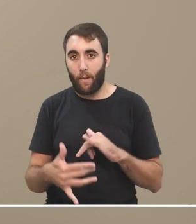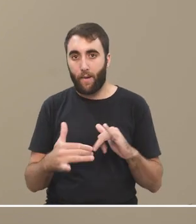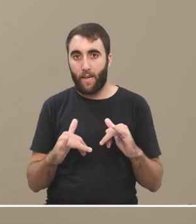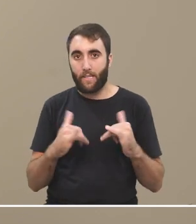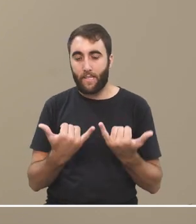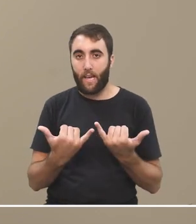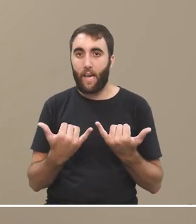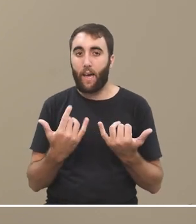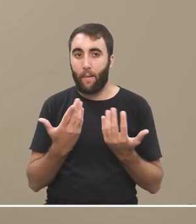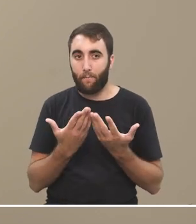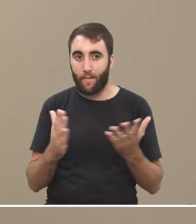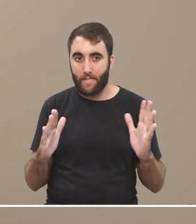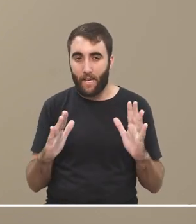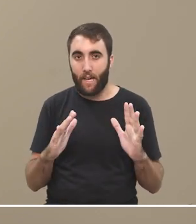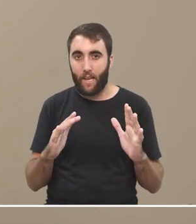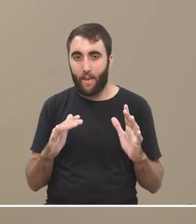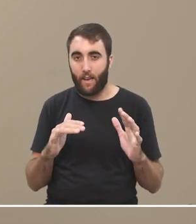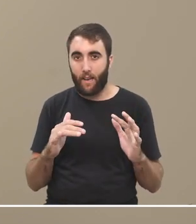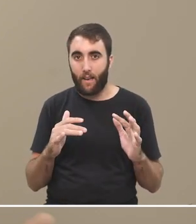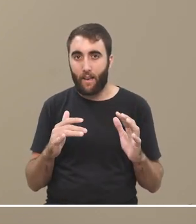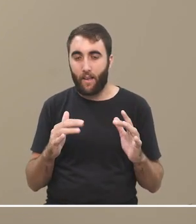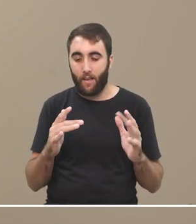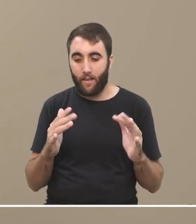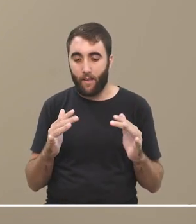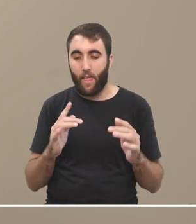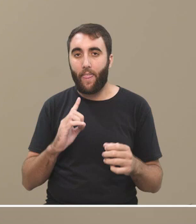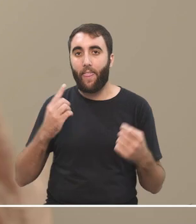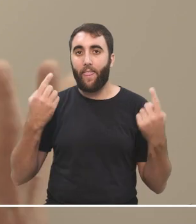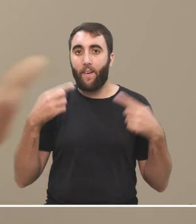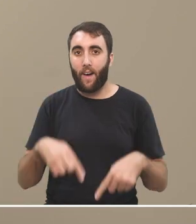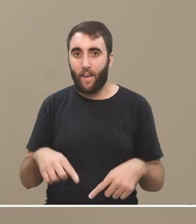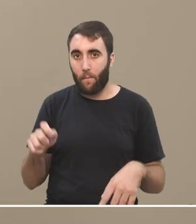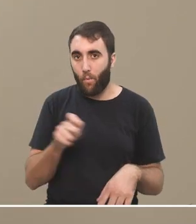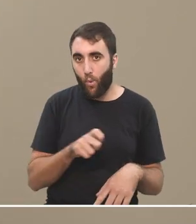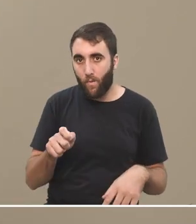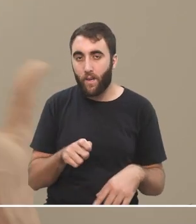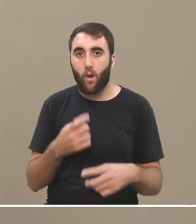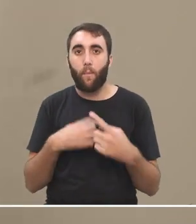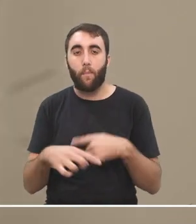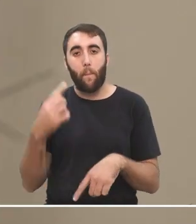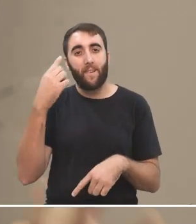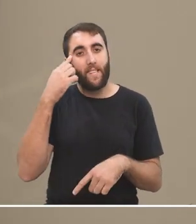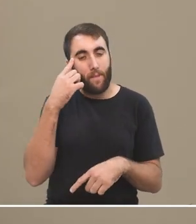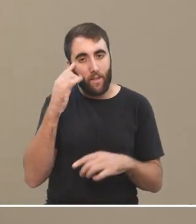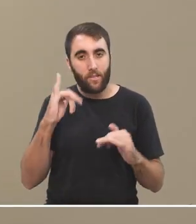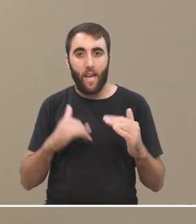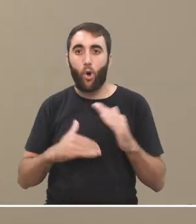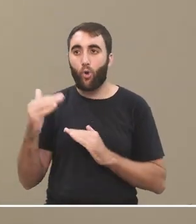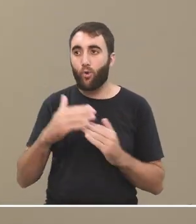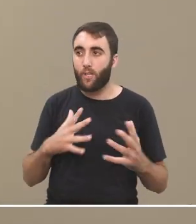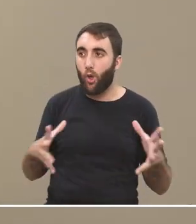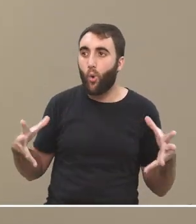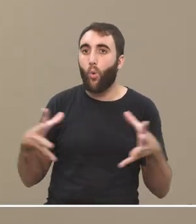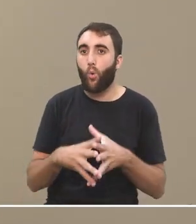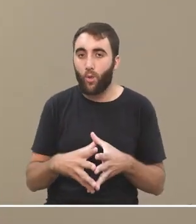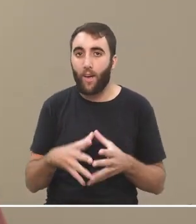formar parte del debate público y del pensamiento que se construye colectivamente